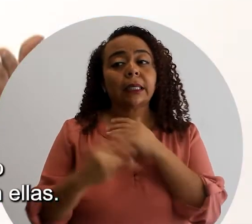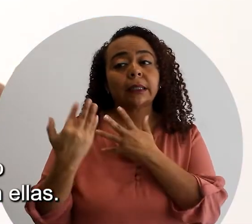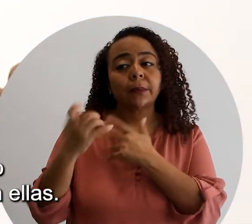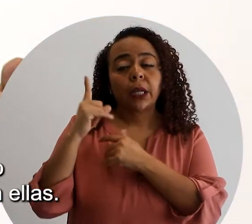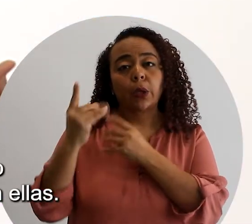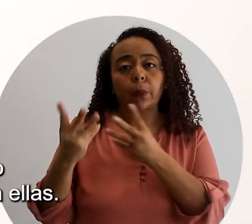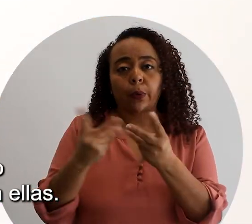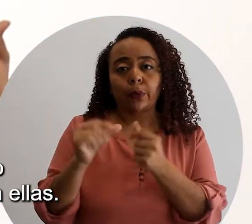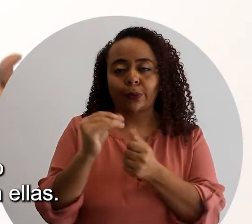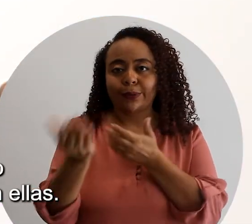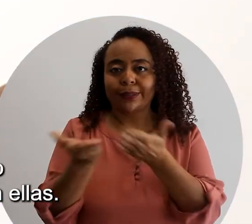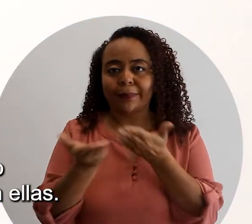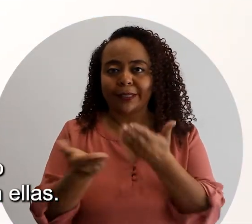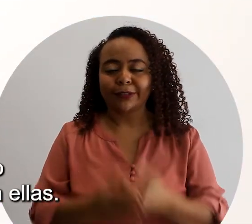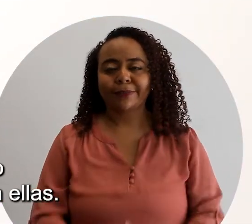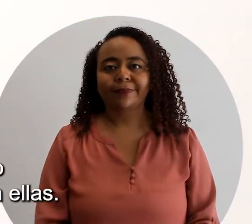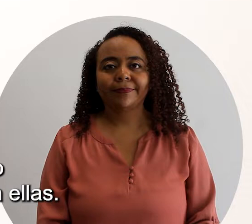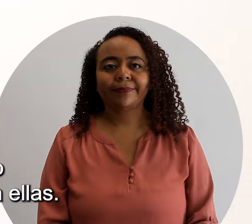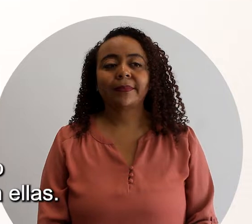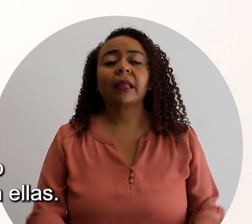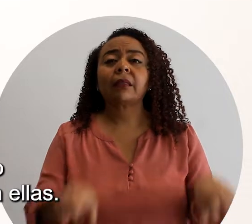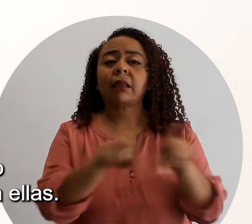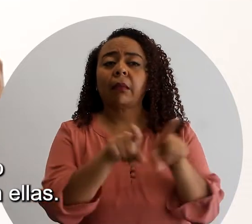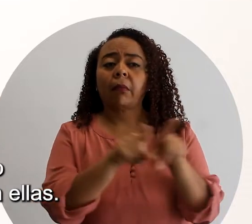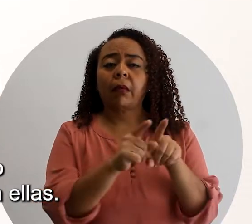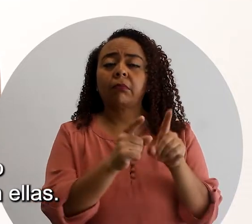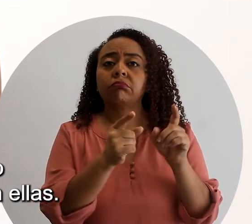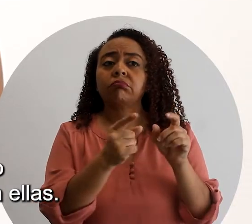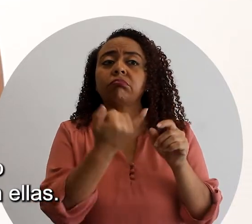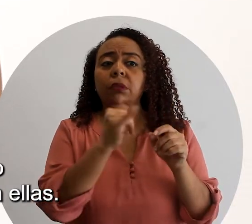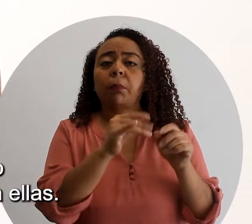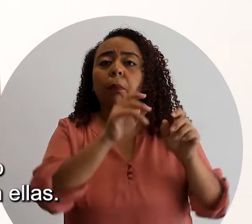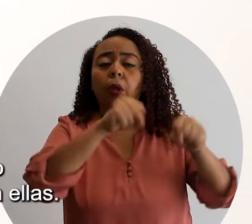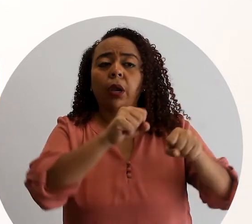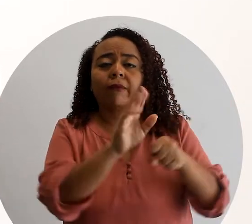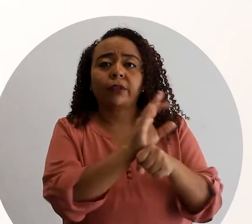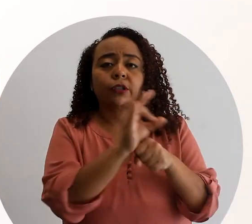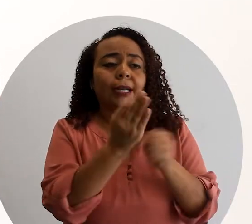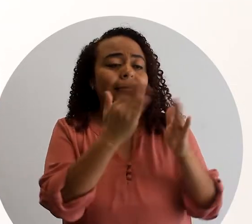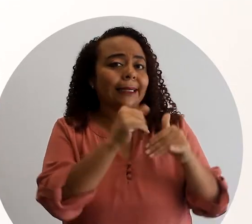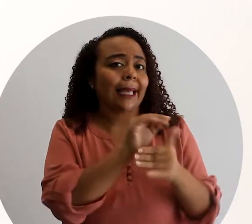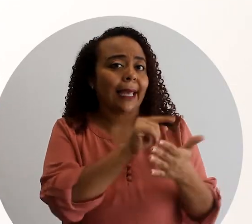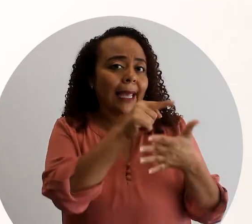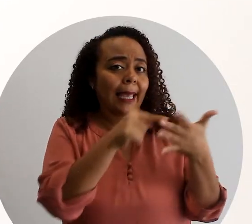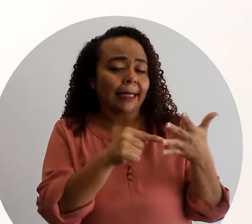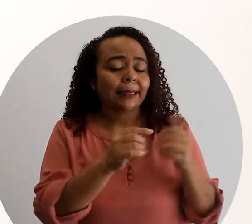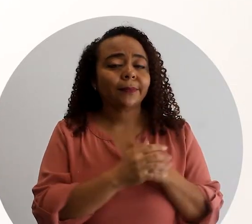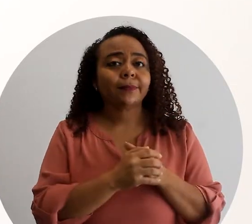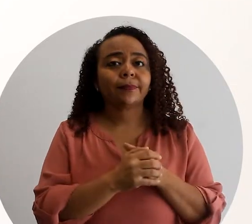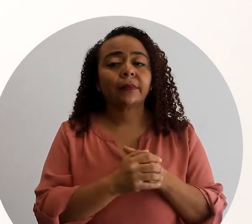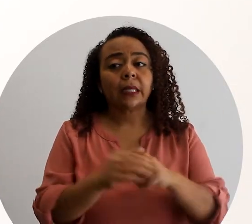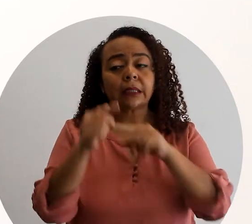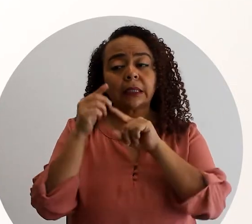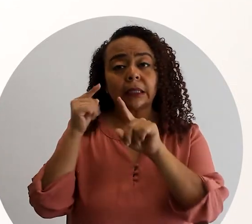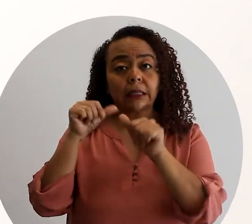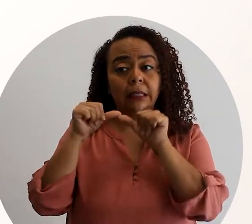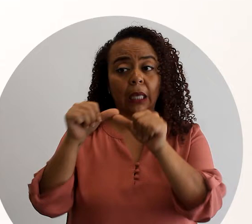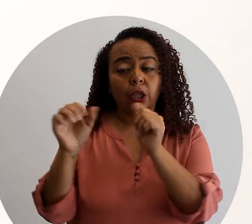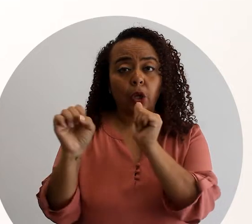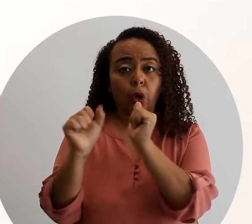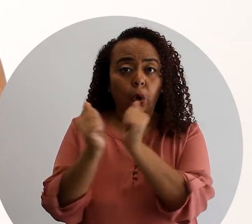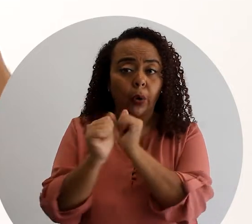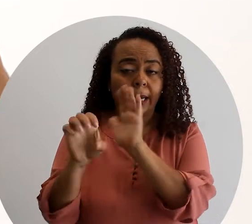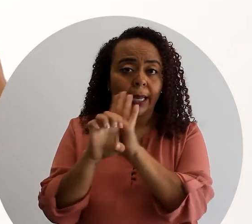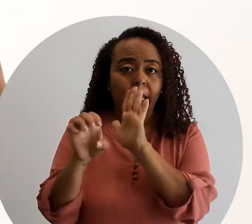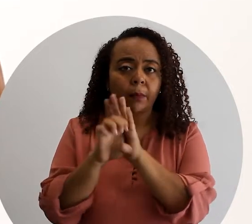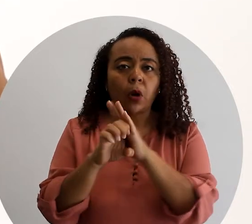que se esperan de un producto o servicio, incluso cuando podría funcionar sin ellas. Siguiendo con el ejemplo del celular,